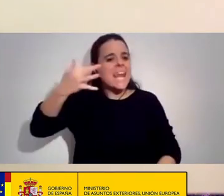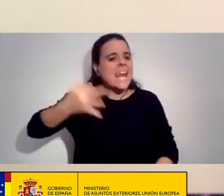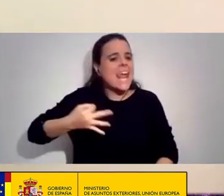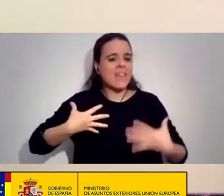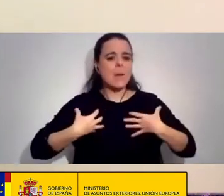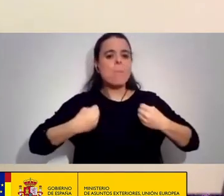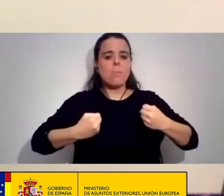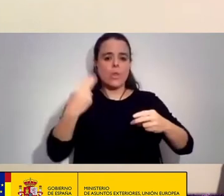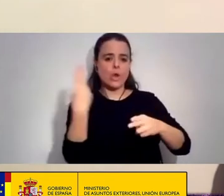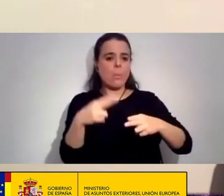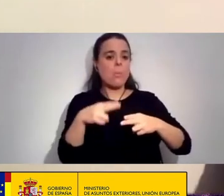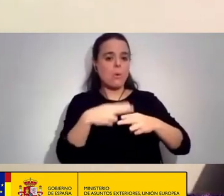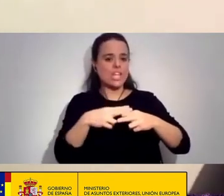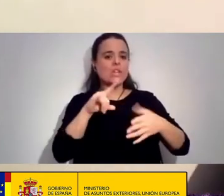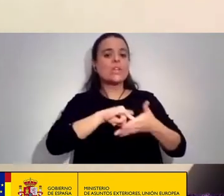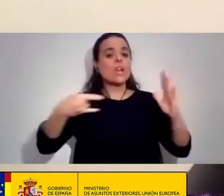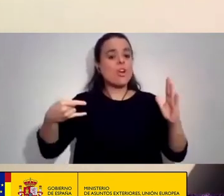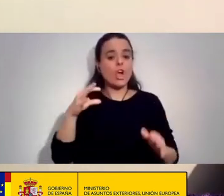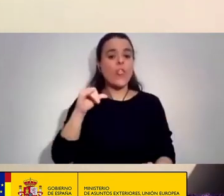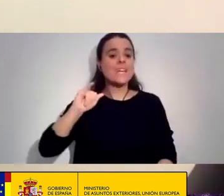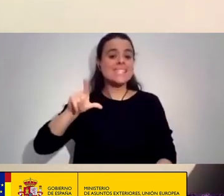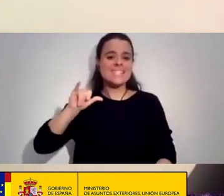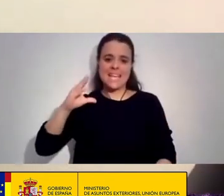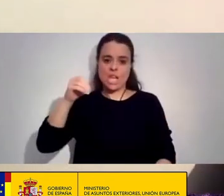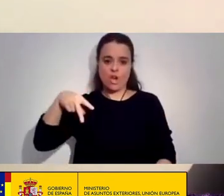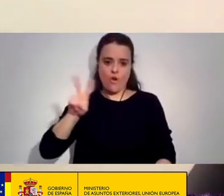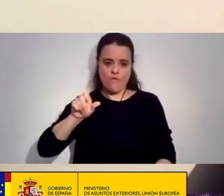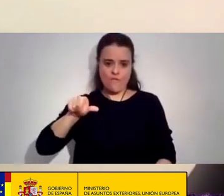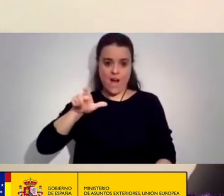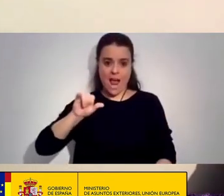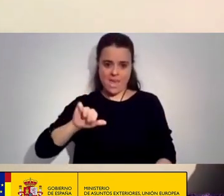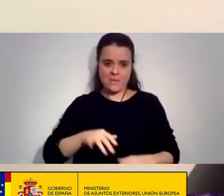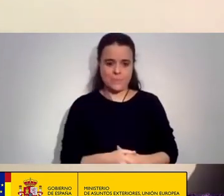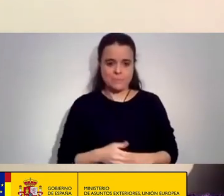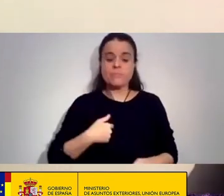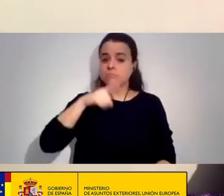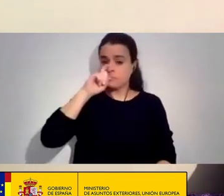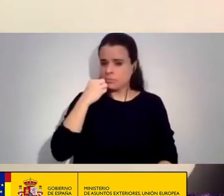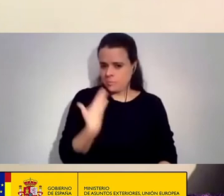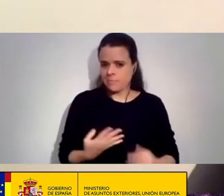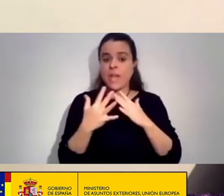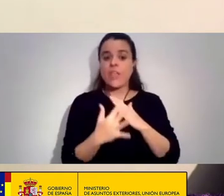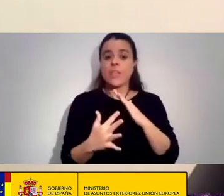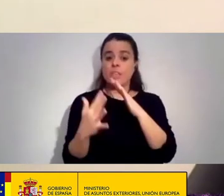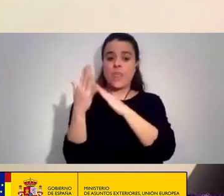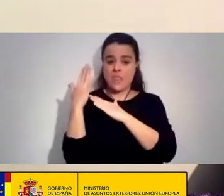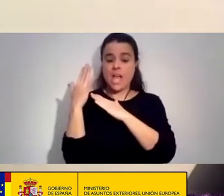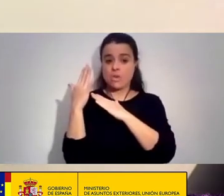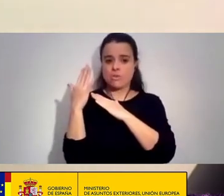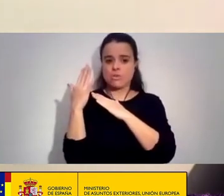el poder tecnológico De Silicon Valley Para mí fue Recuerdo muy bien Hace 10 años Y unos días Yo estaba